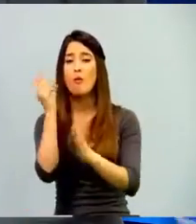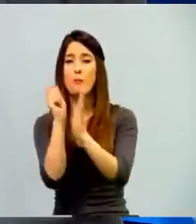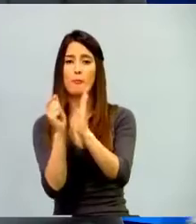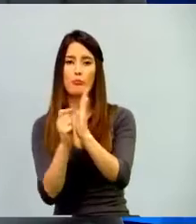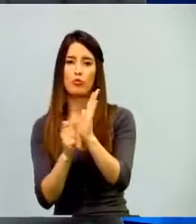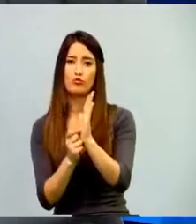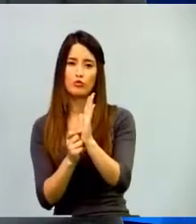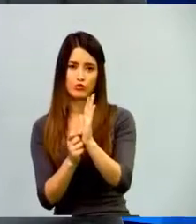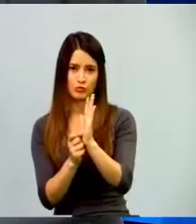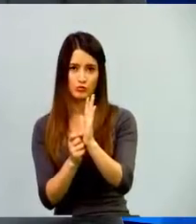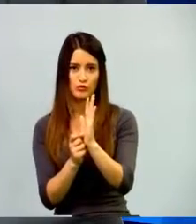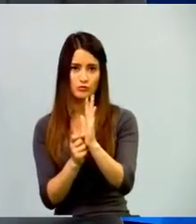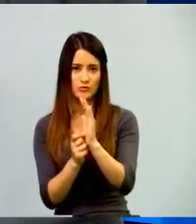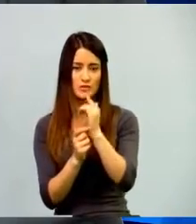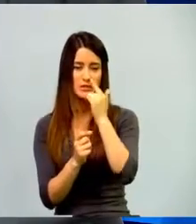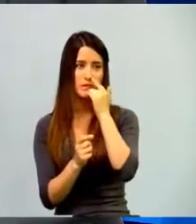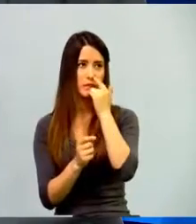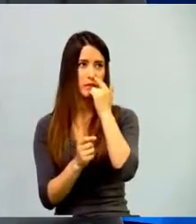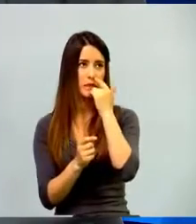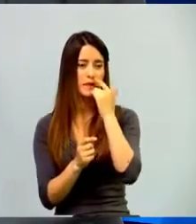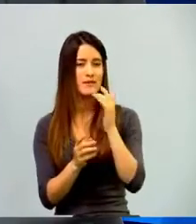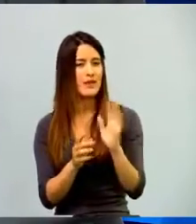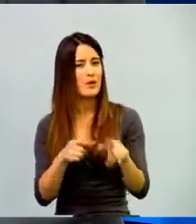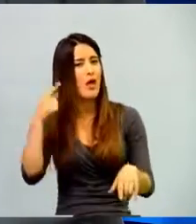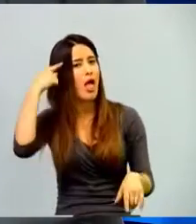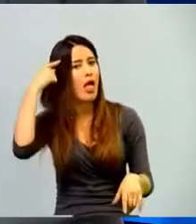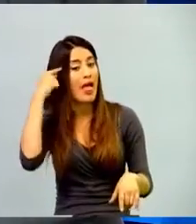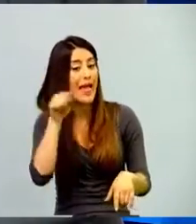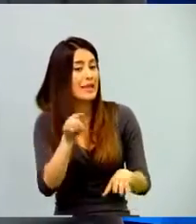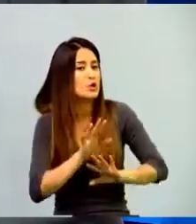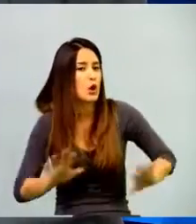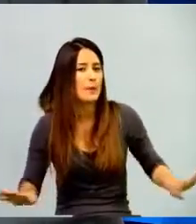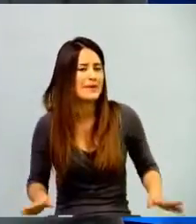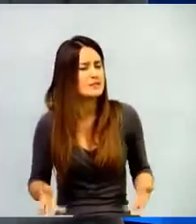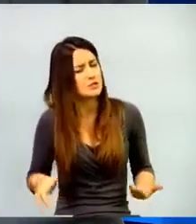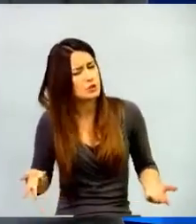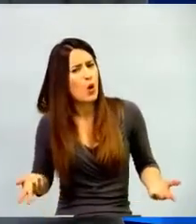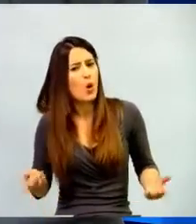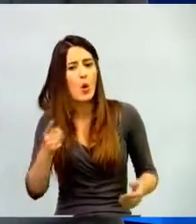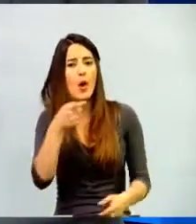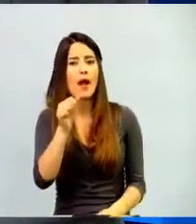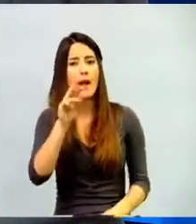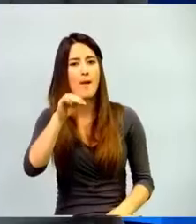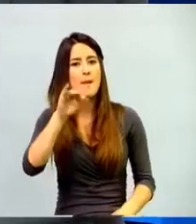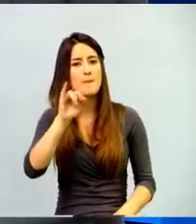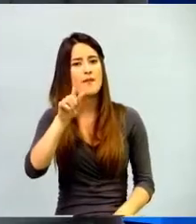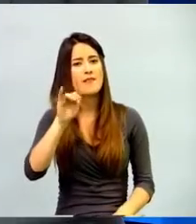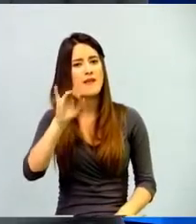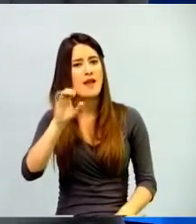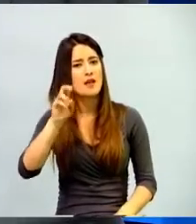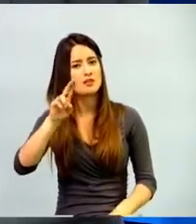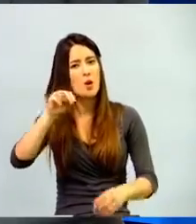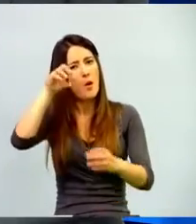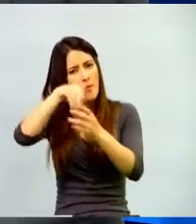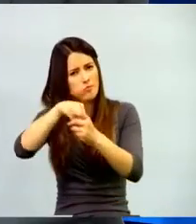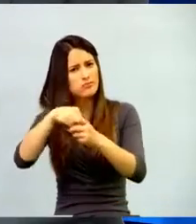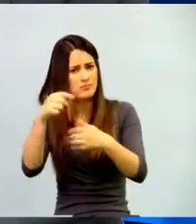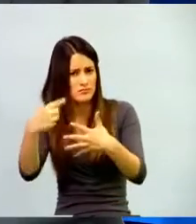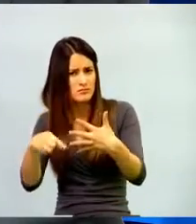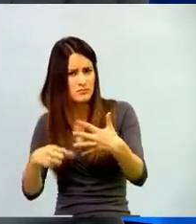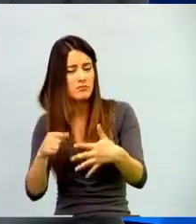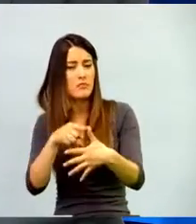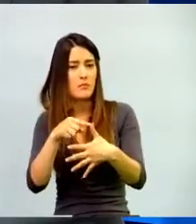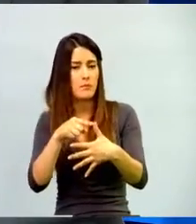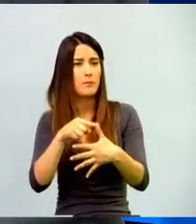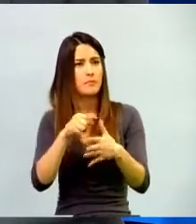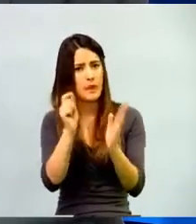estudian por esa. Entonces, ese tipo de dinámicas digamos hay que cambiarlas porque si no queremos que estudien por la nota pues tampoco busquemos que estudien por el punto